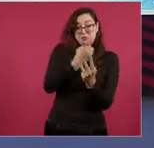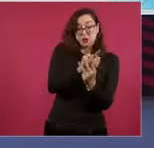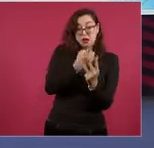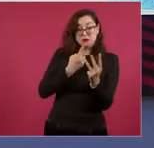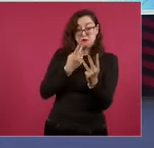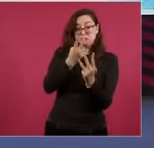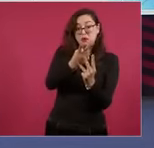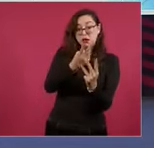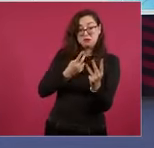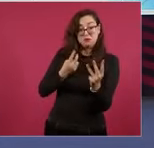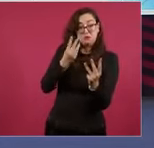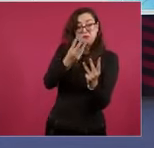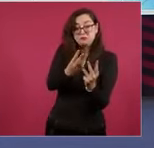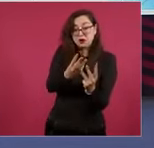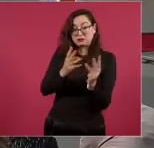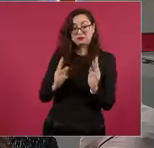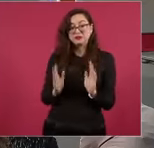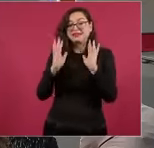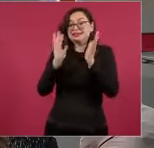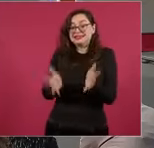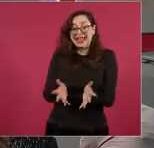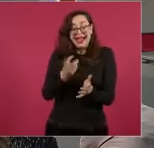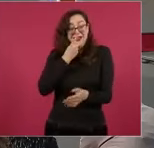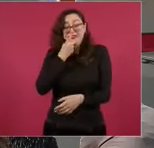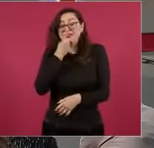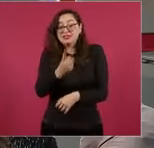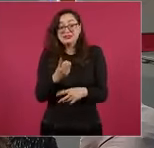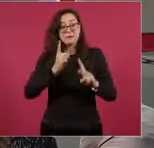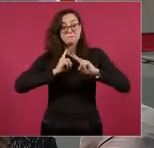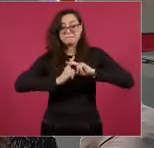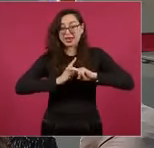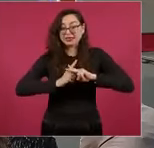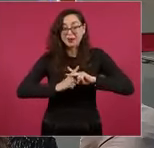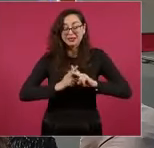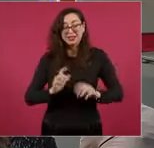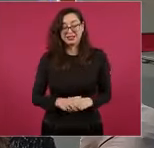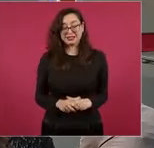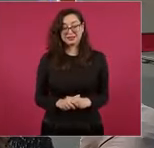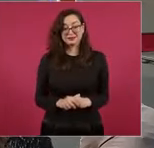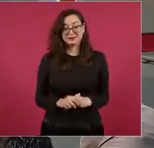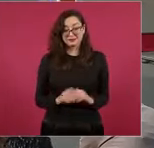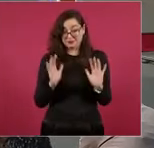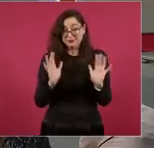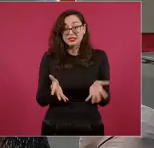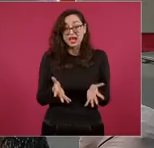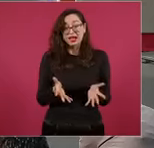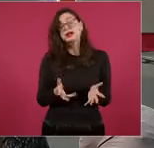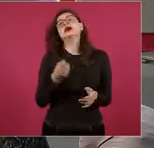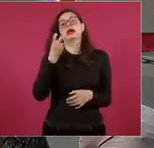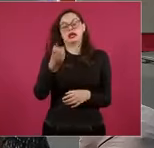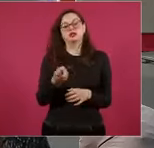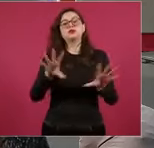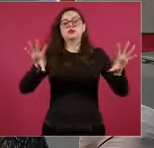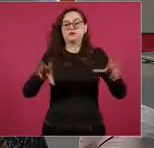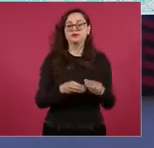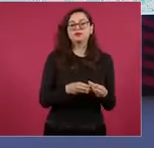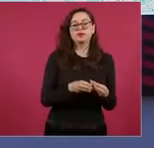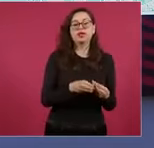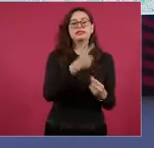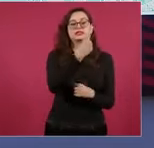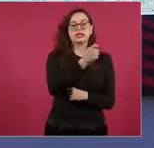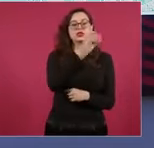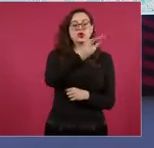y un diputado más al PRI. Adelante. Aquí está. Ahora sí, si sumamos los 197